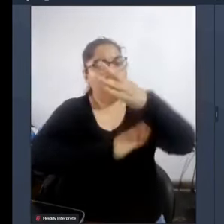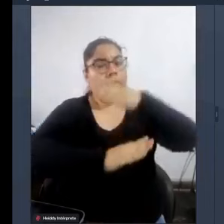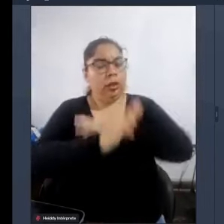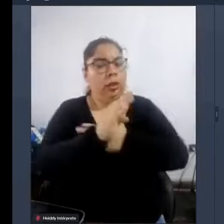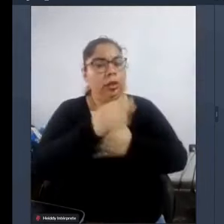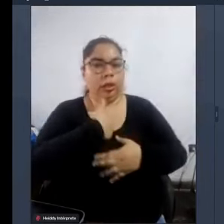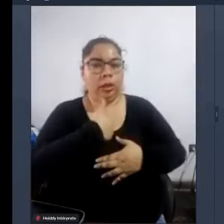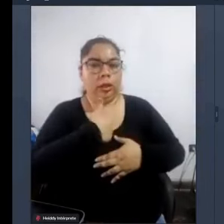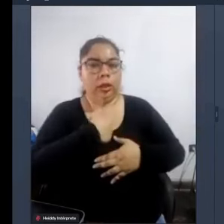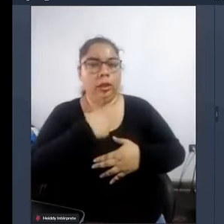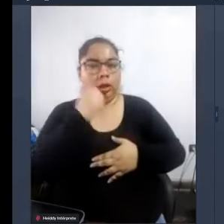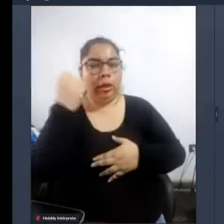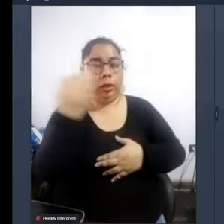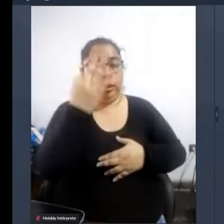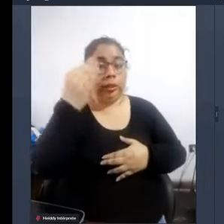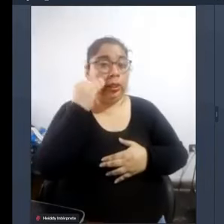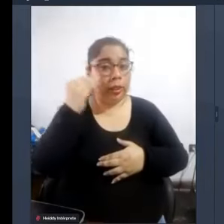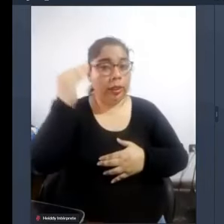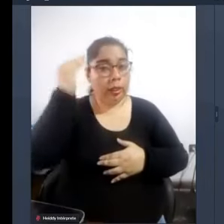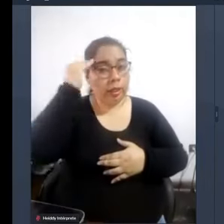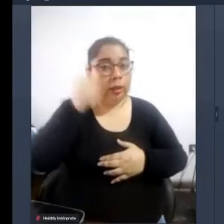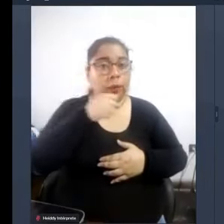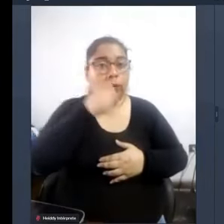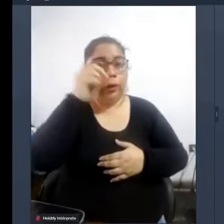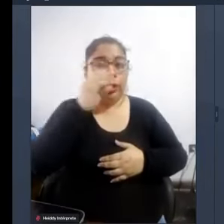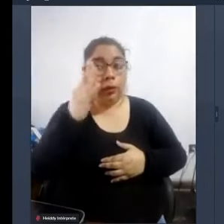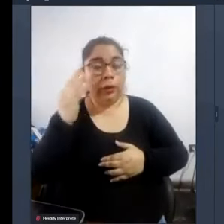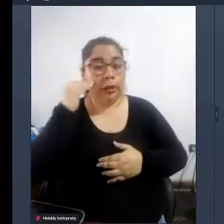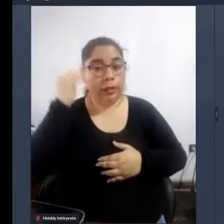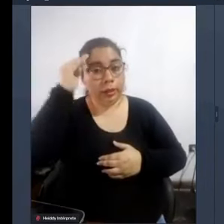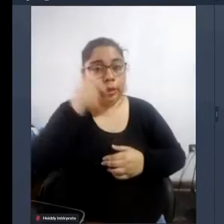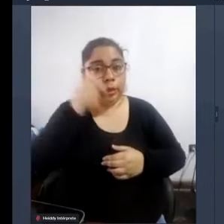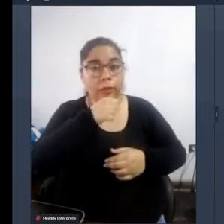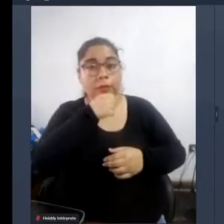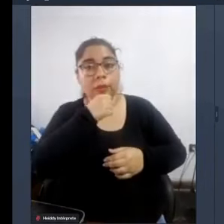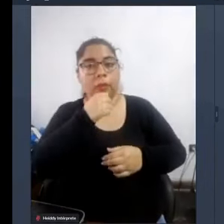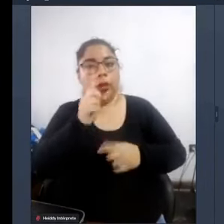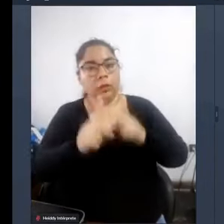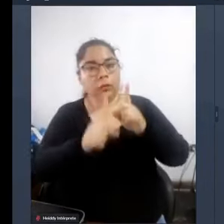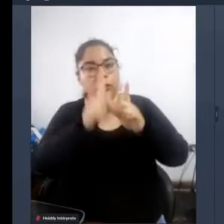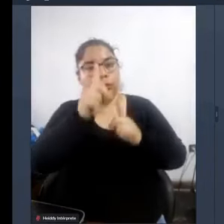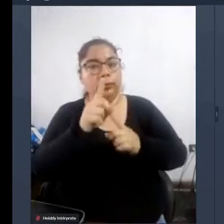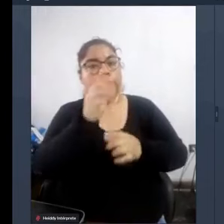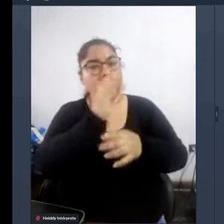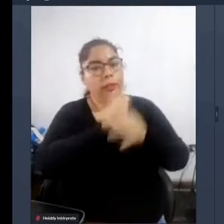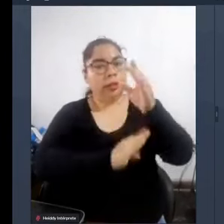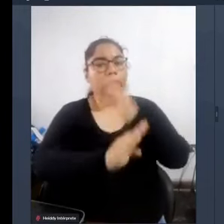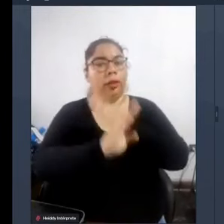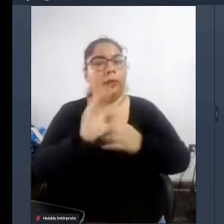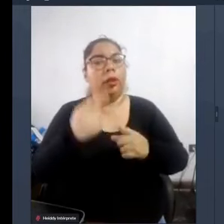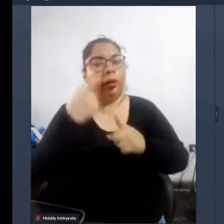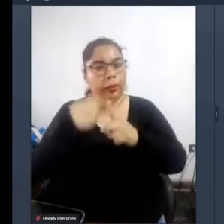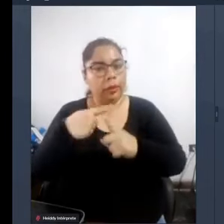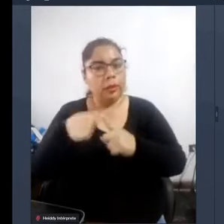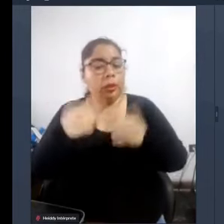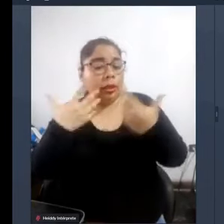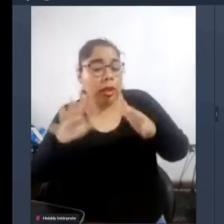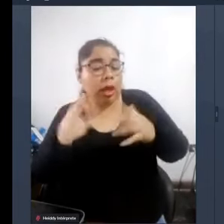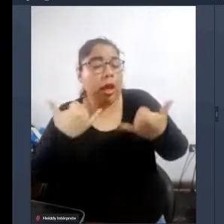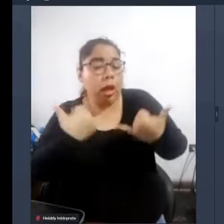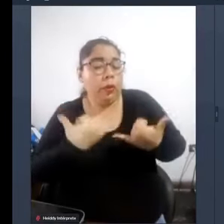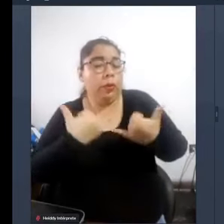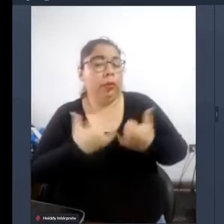a la tercera edad o a la cuarta seguramente generaremos algunos grados de discapacidad además de que ya podríamos tener